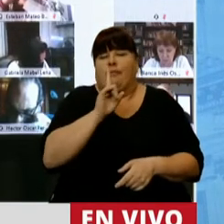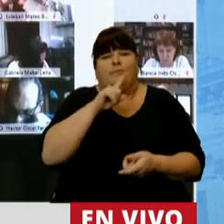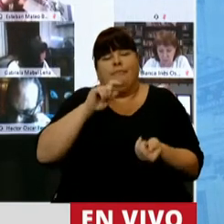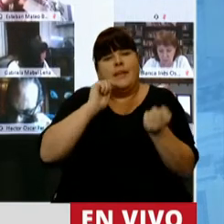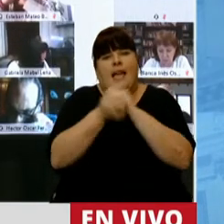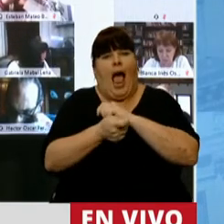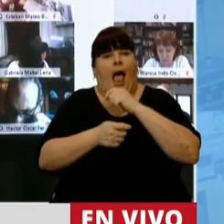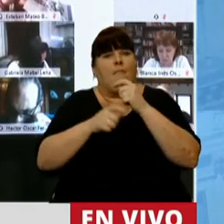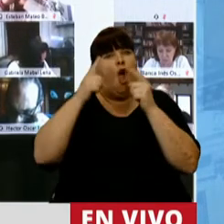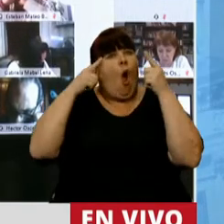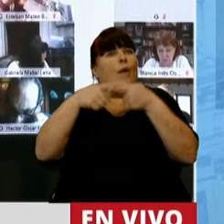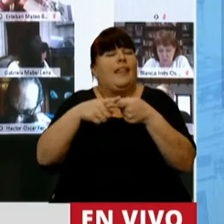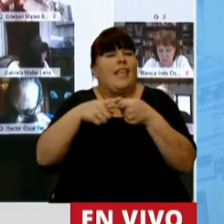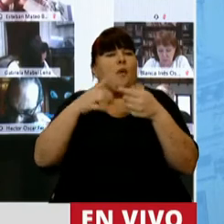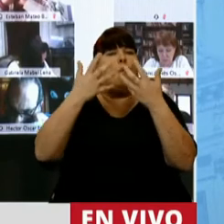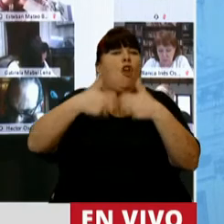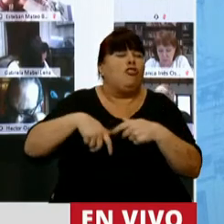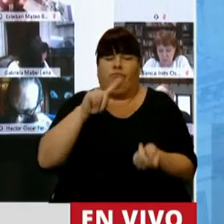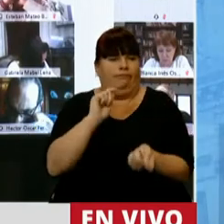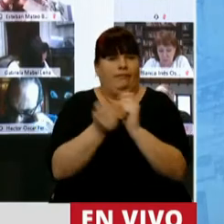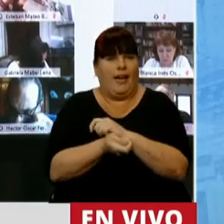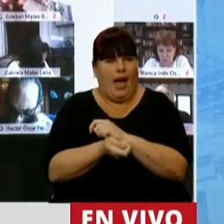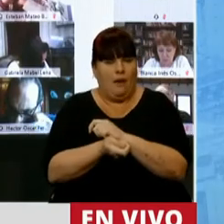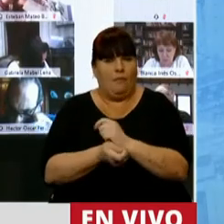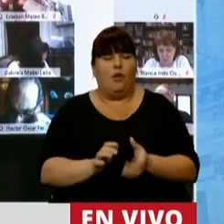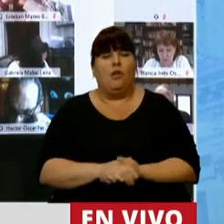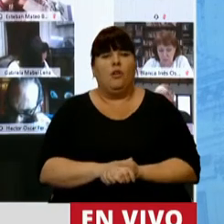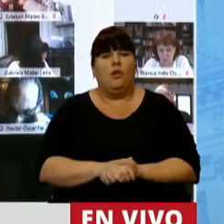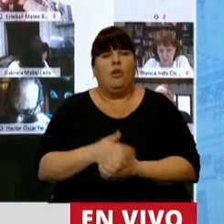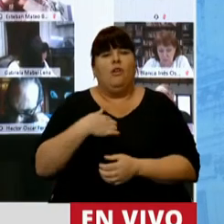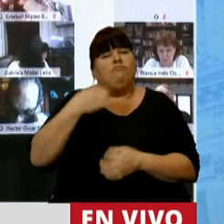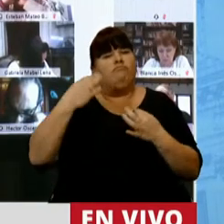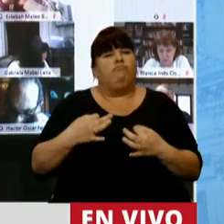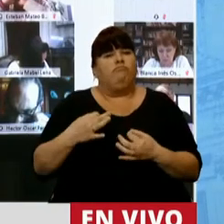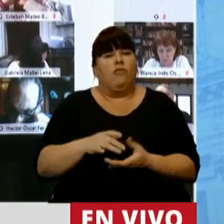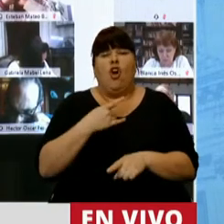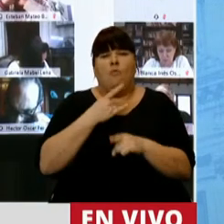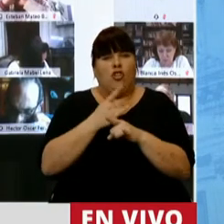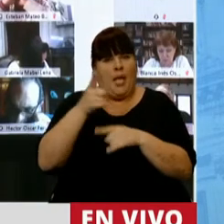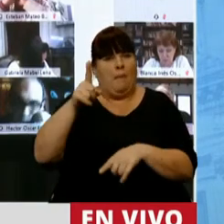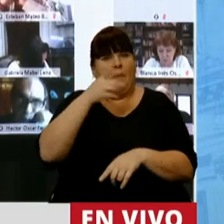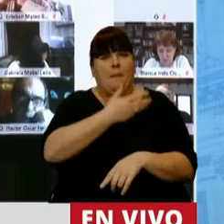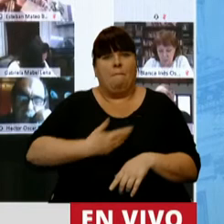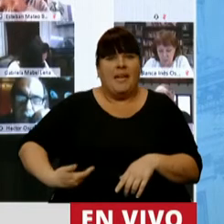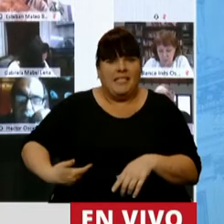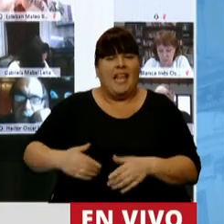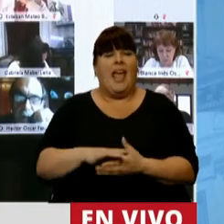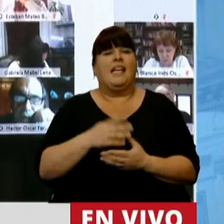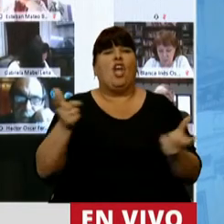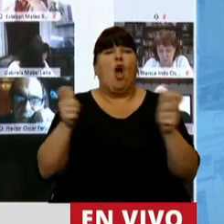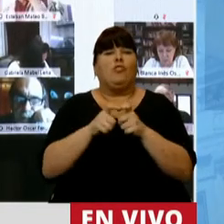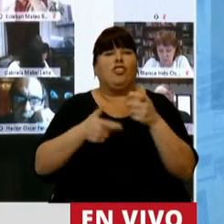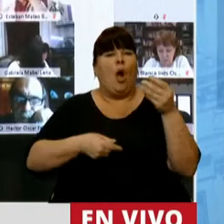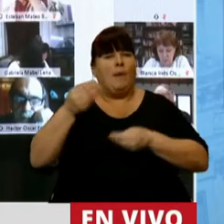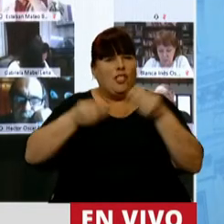reprogramar objetivos y proyectos. Ha sido muy claro y contundente, como siempre, en nuestro presidente de la Comisión de Presupuestos con